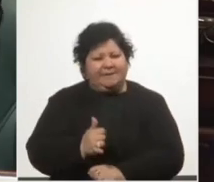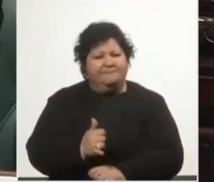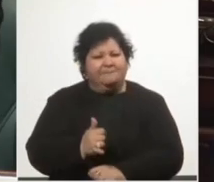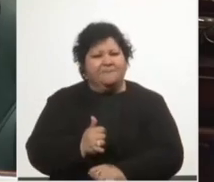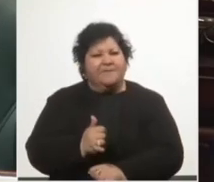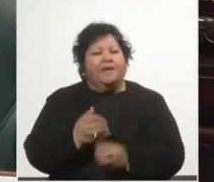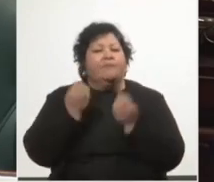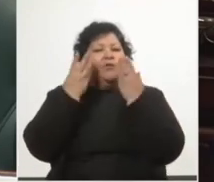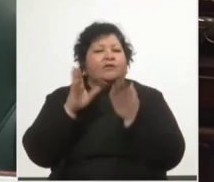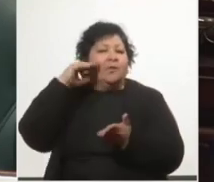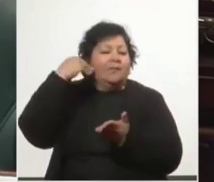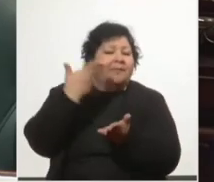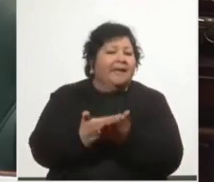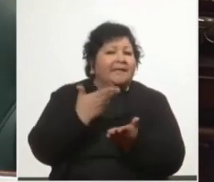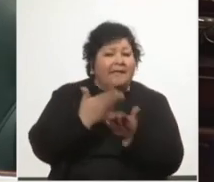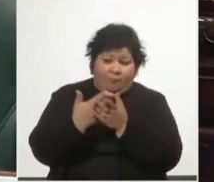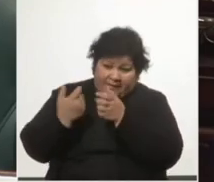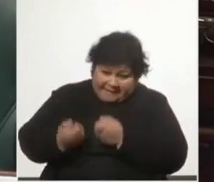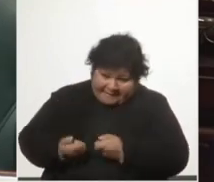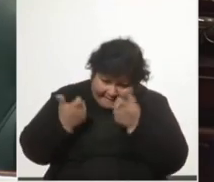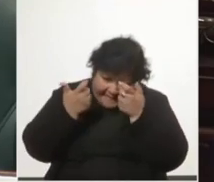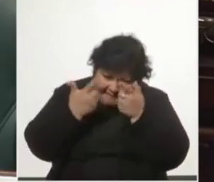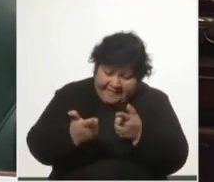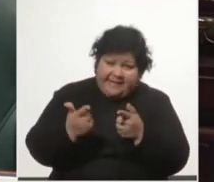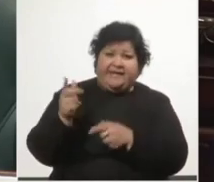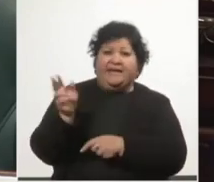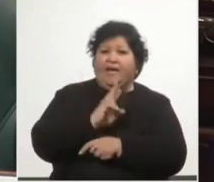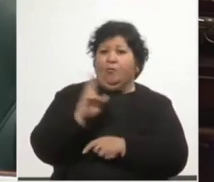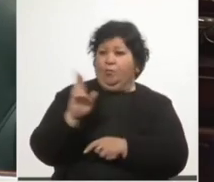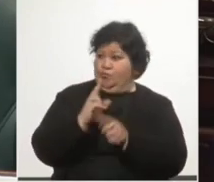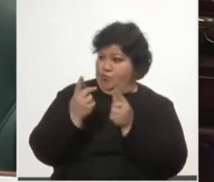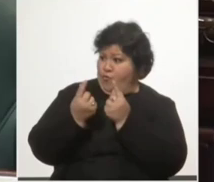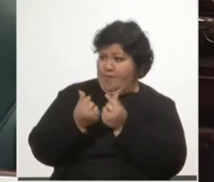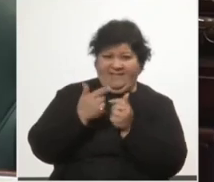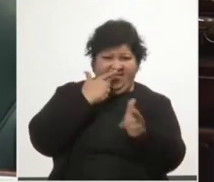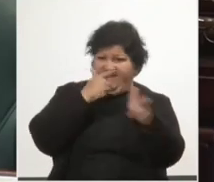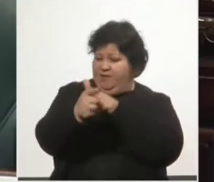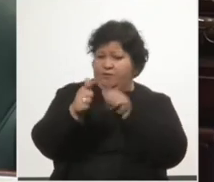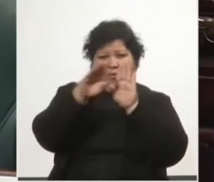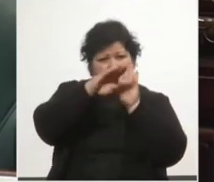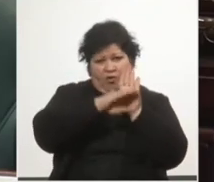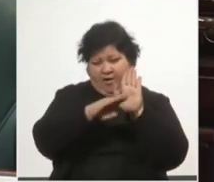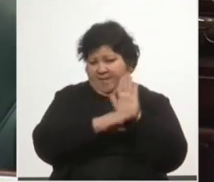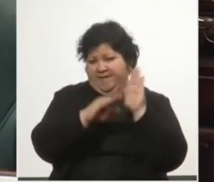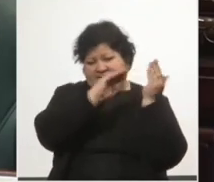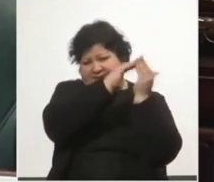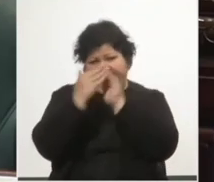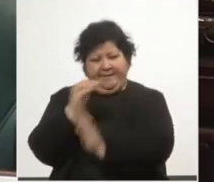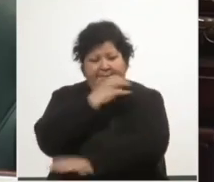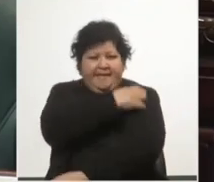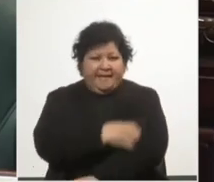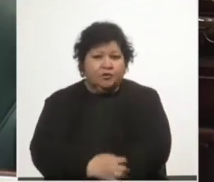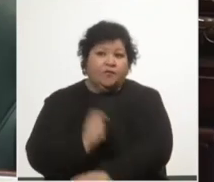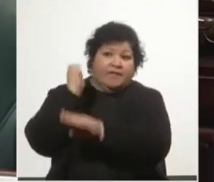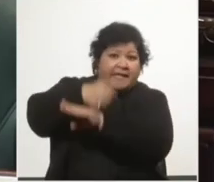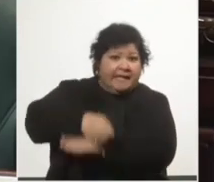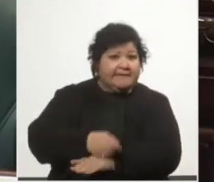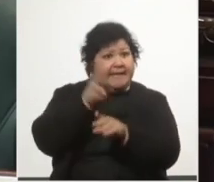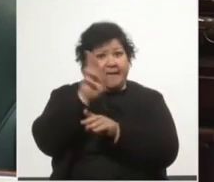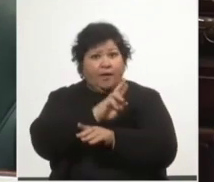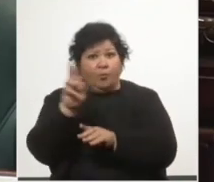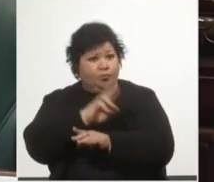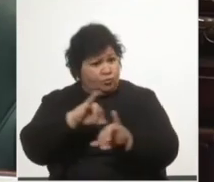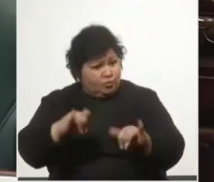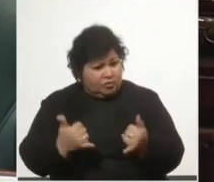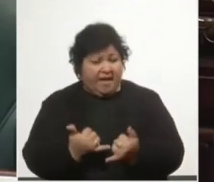planteamos que se vuelquen los recursos necesarios de manera directa al programa de asentamiento, financiándose con recursos que ya están en la